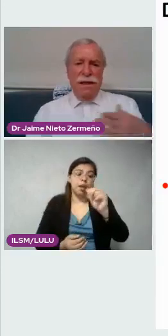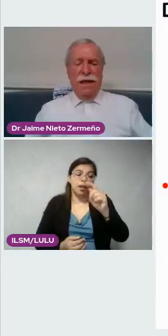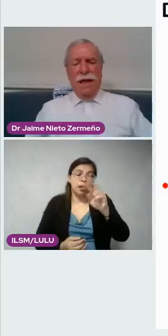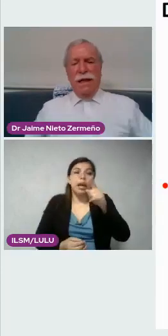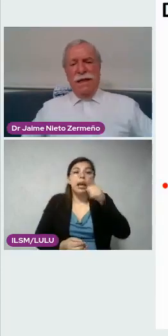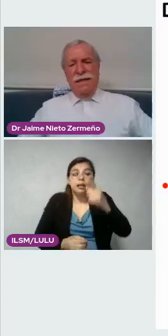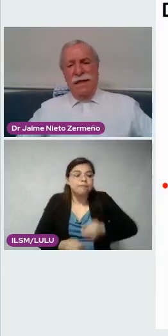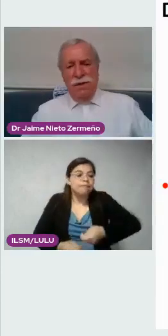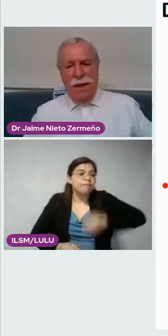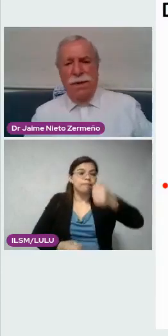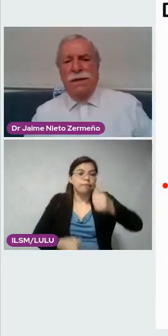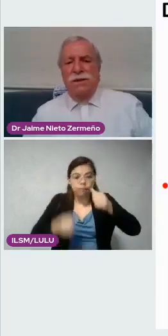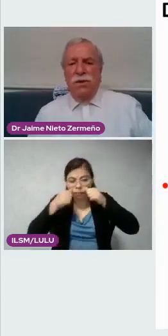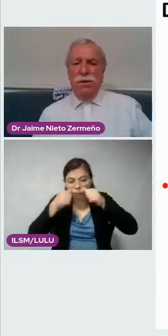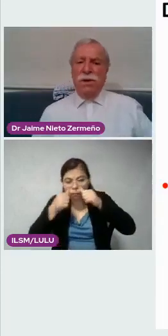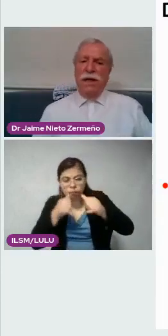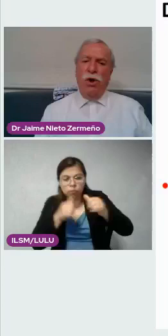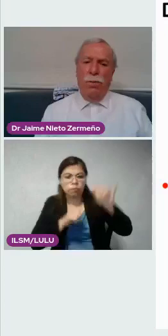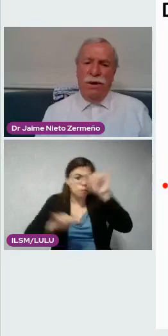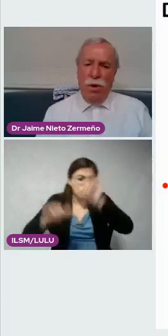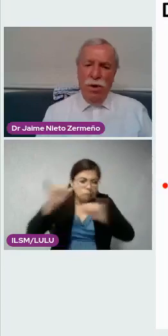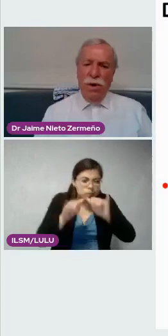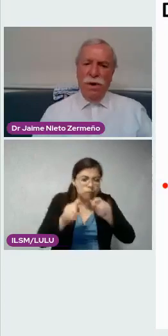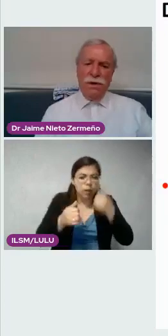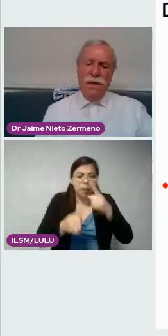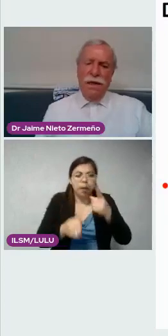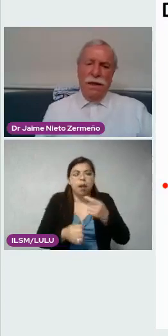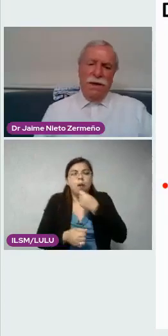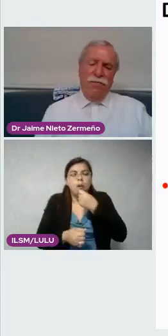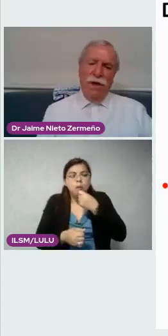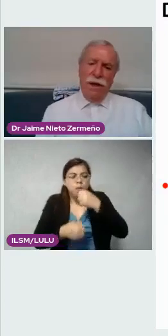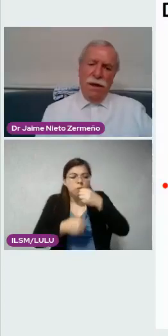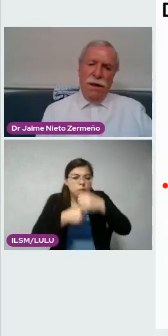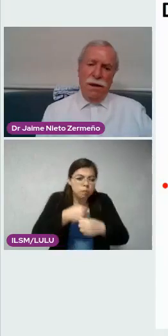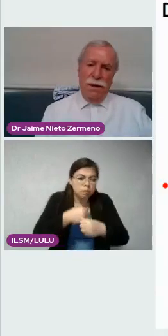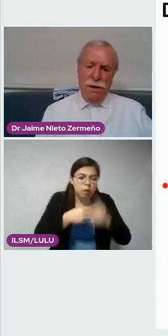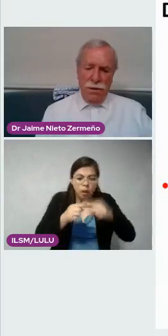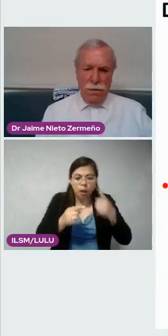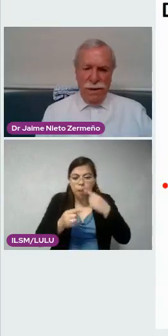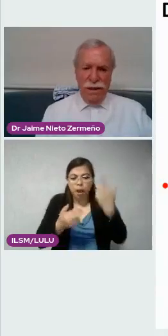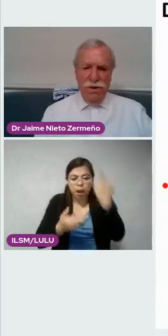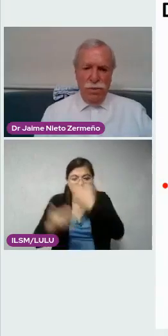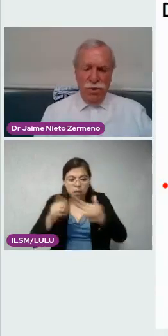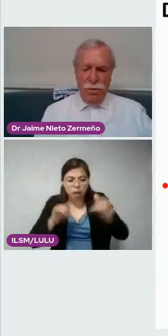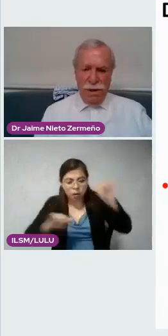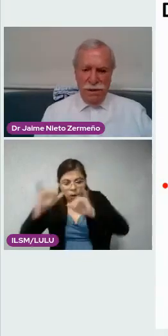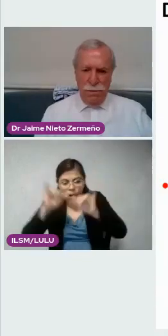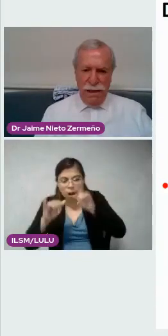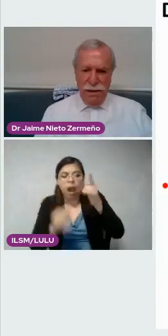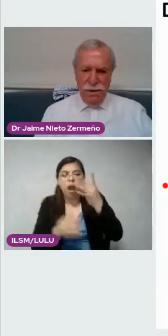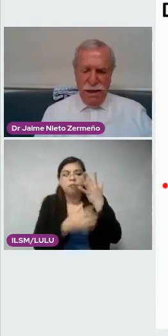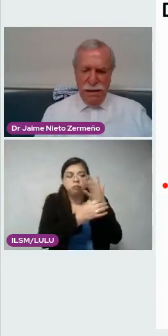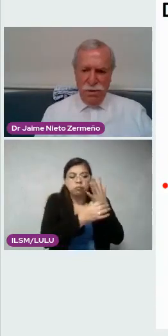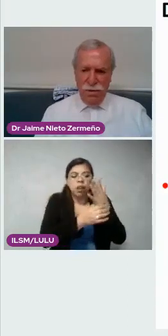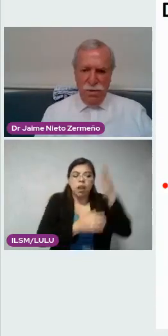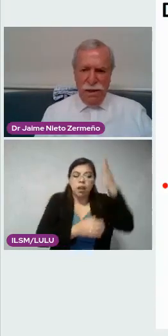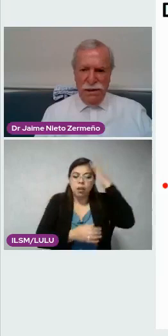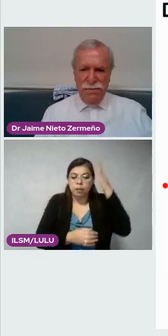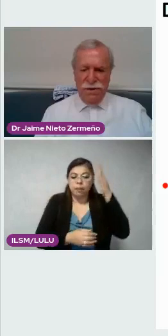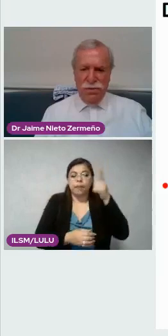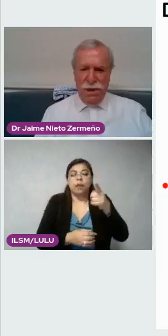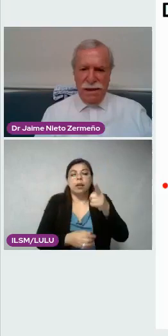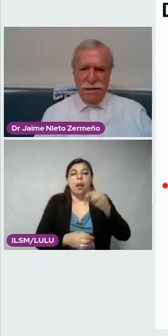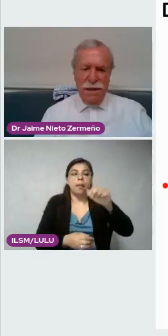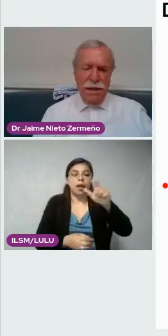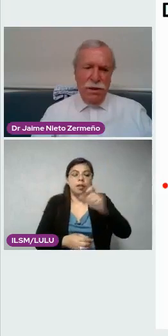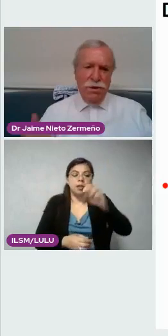del análisis, lo que se llama sesiones clínico-patológico, que fueron comandados con don Maximiliano Salas, otro de los